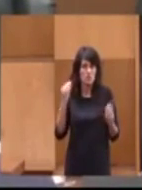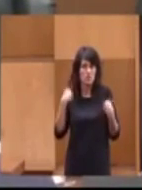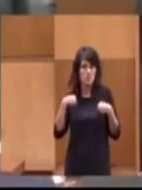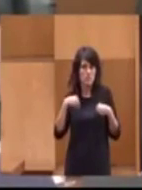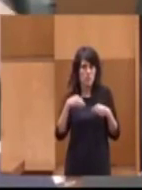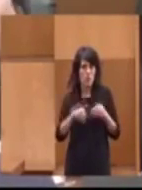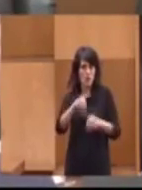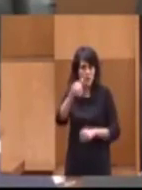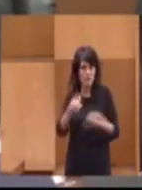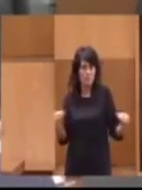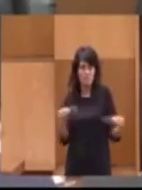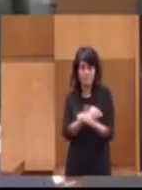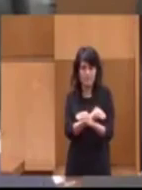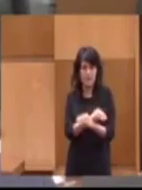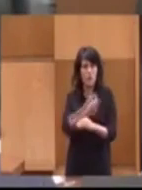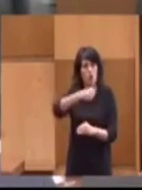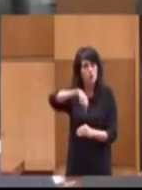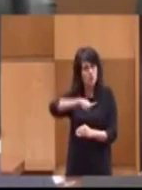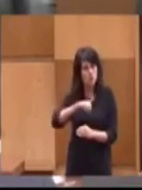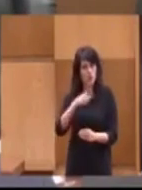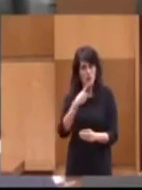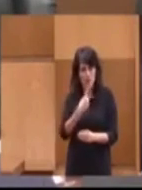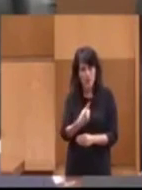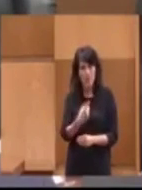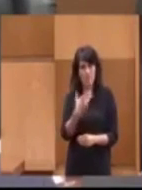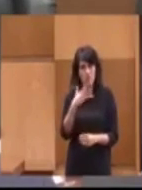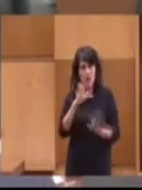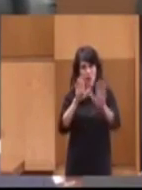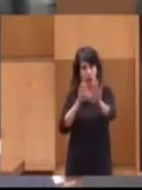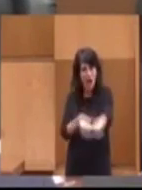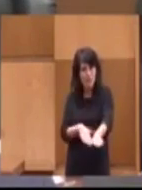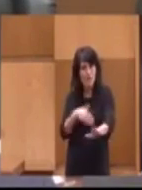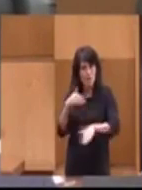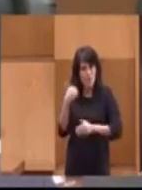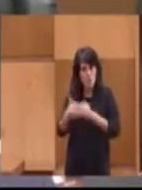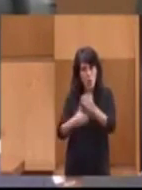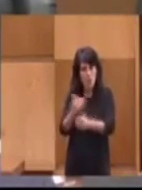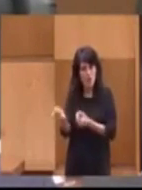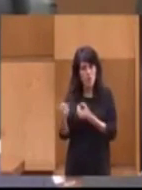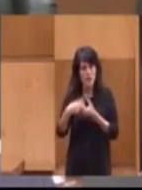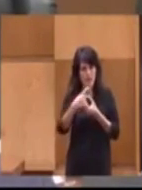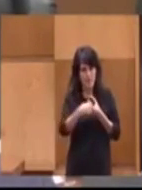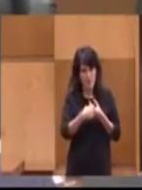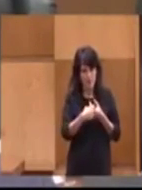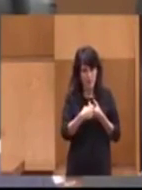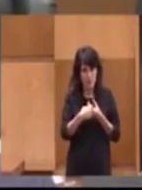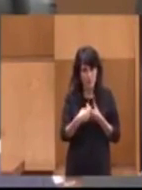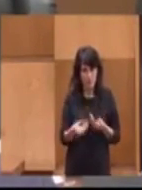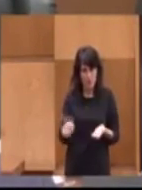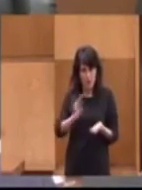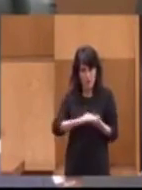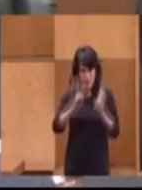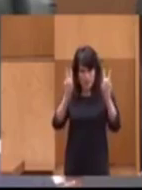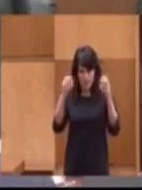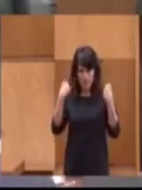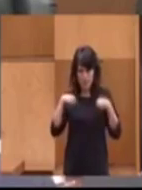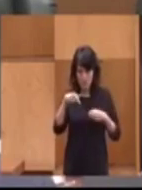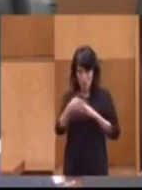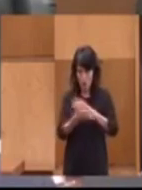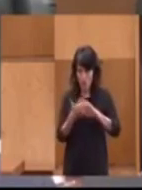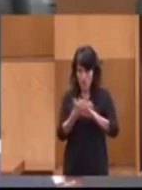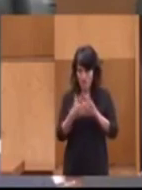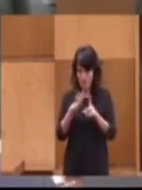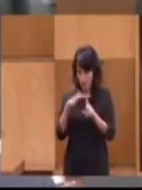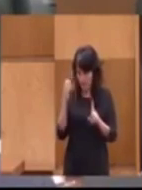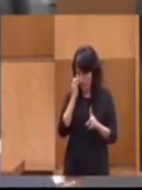sería el referéndum. Nosotros sí que sostenemos que somos favorables a procesos participativos y más en temas como el que hoy se está tratando en